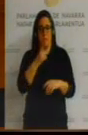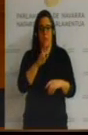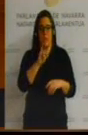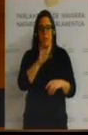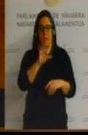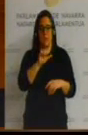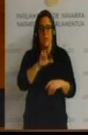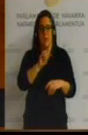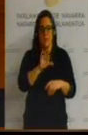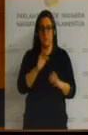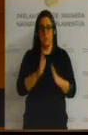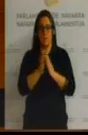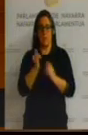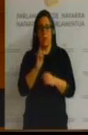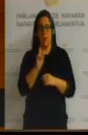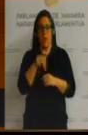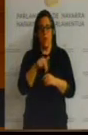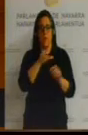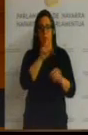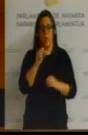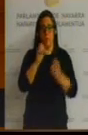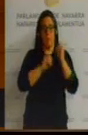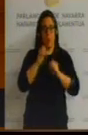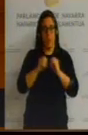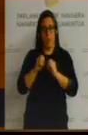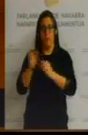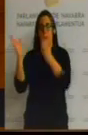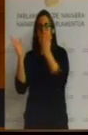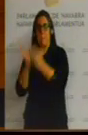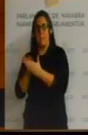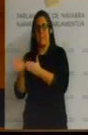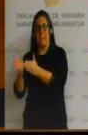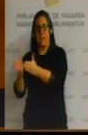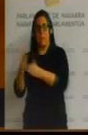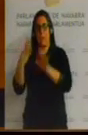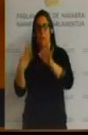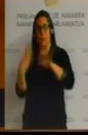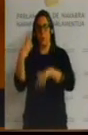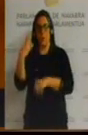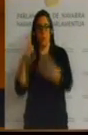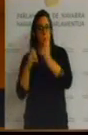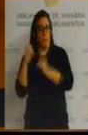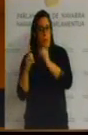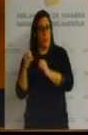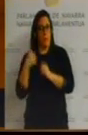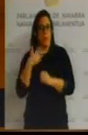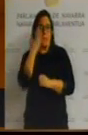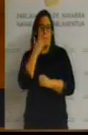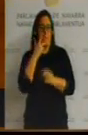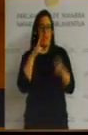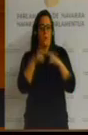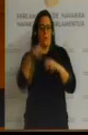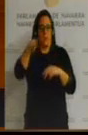San Julián del 100% y el Valle del Ebro del 92%. Prefiero evitar que alguien pueda sacar punta